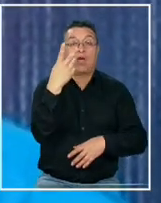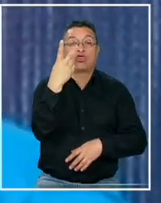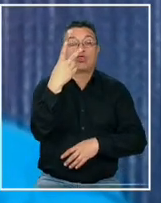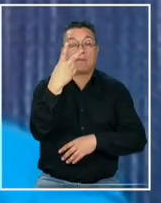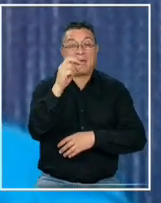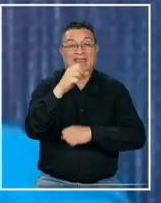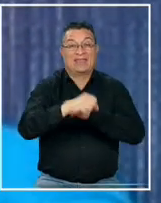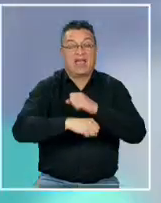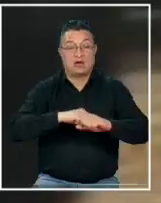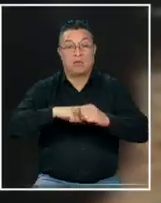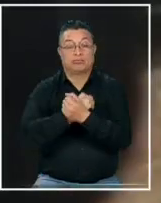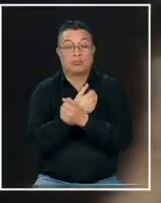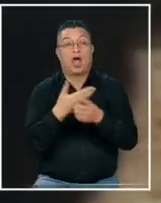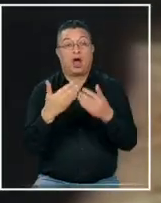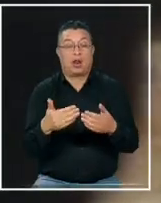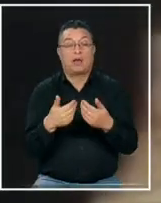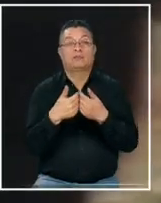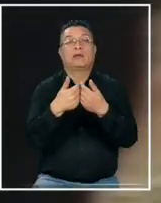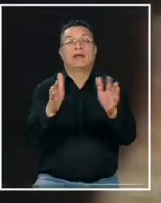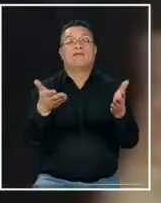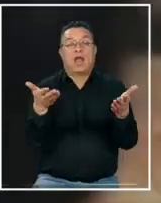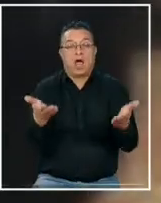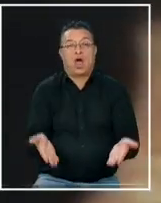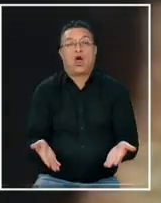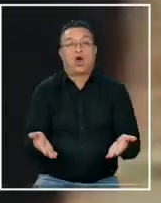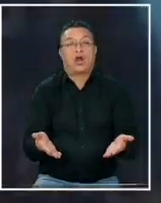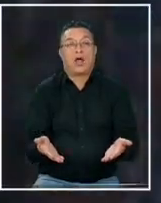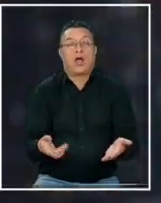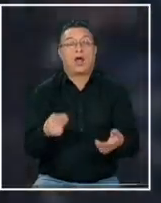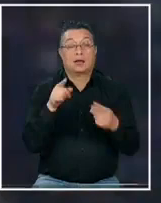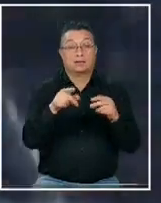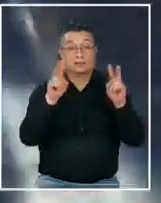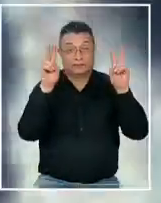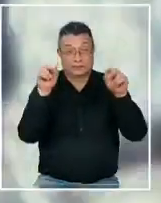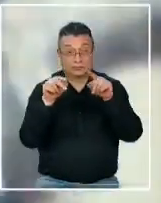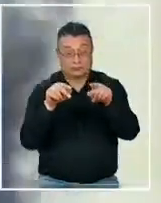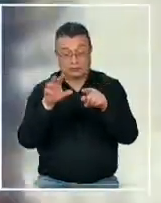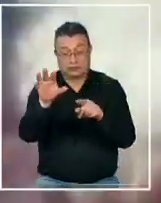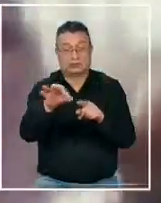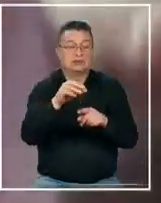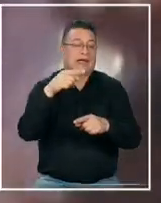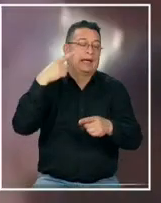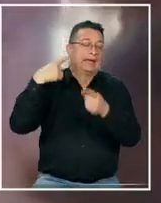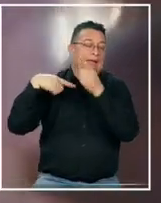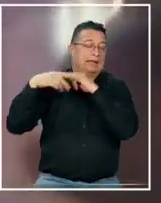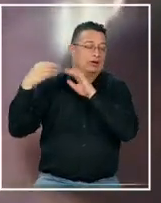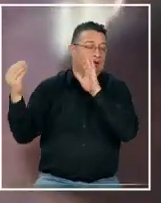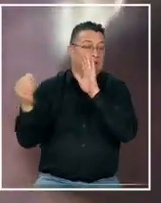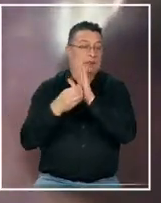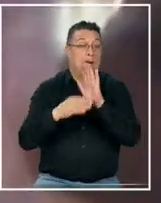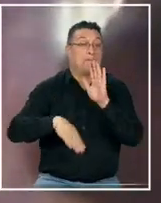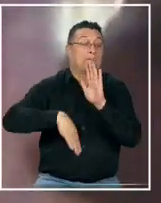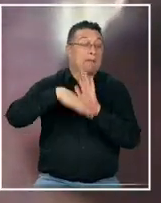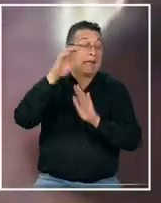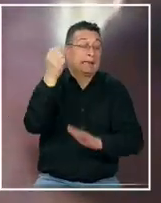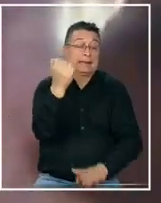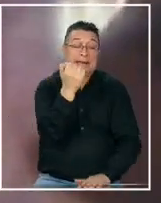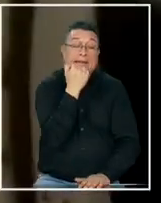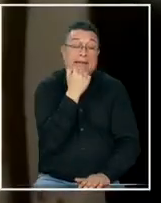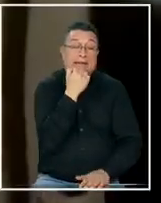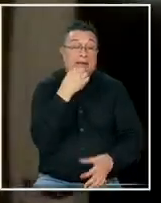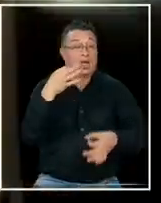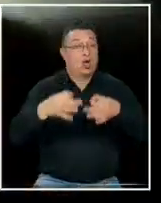prisión fue indultada y puesta en libertad su caso pasará a la historia como el mayor error judicial